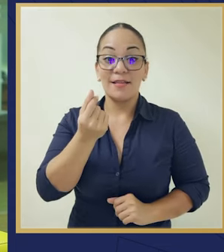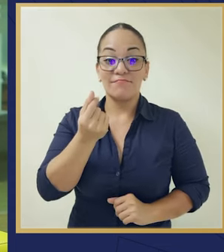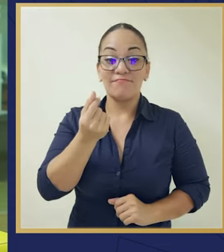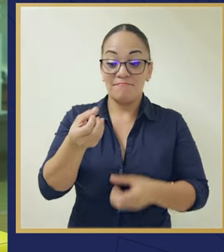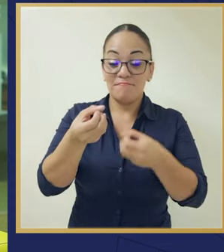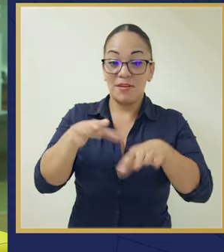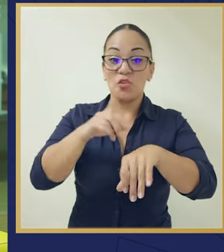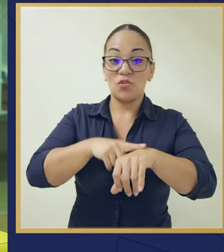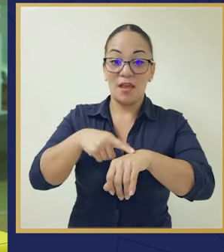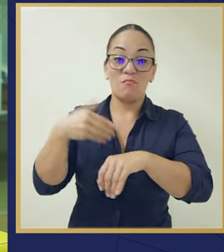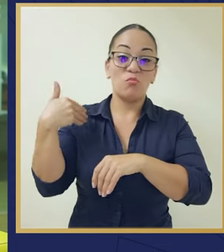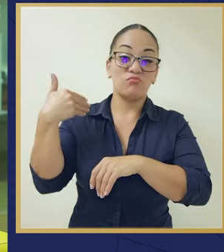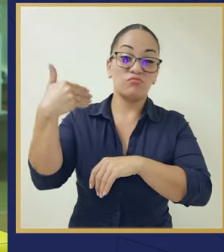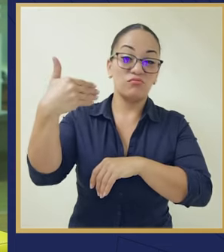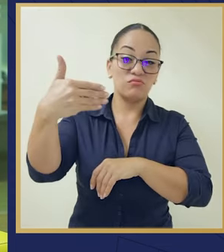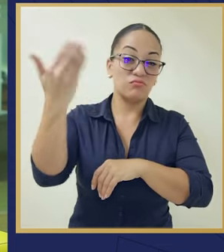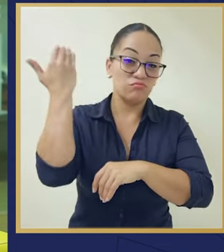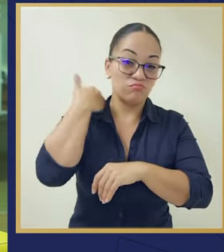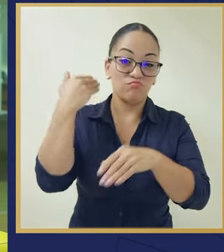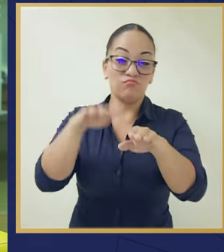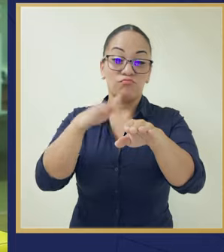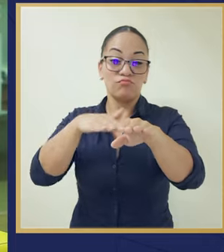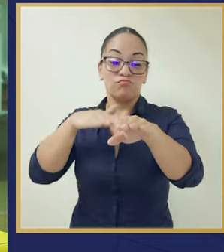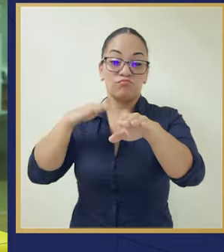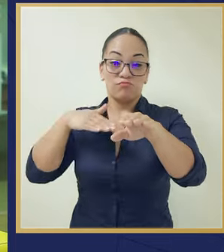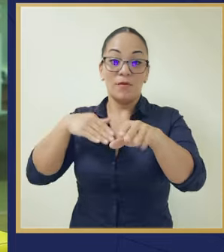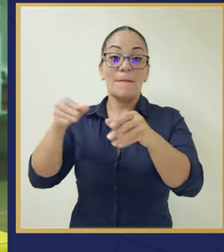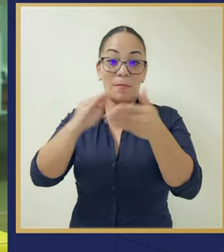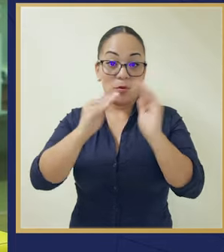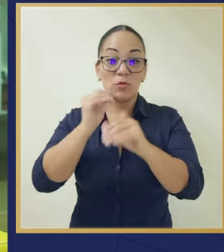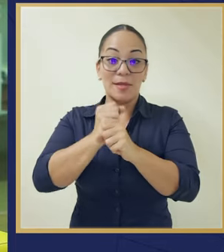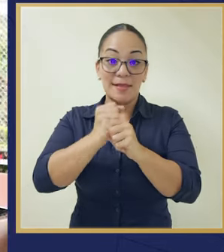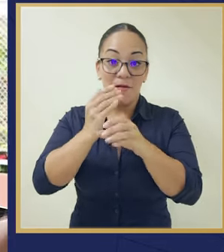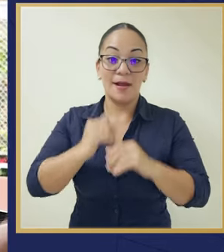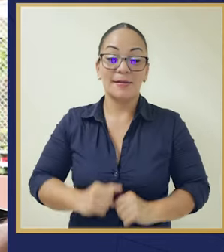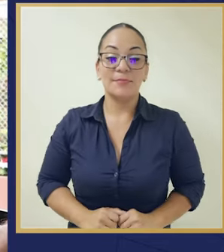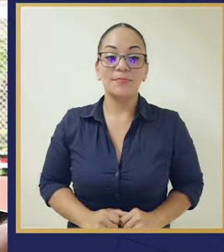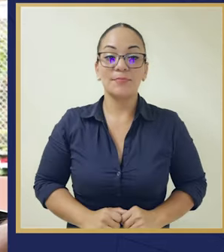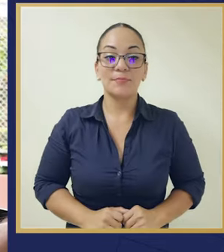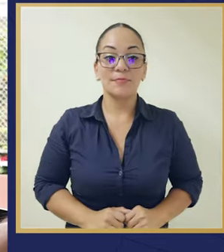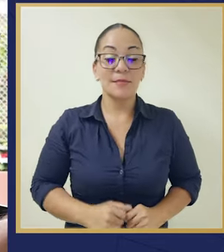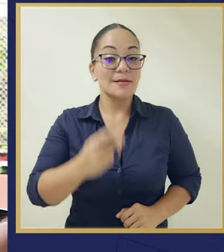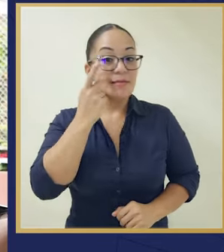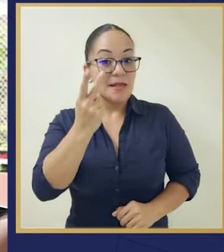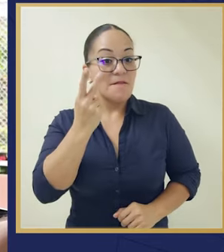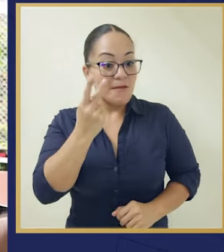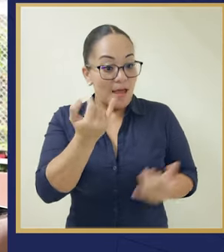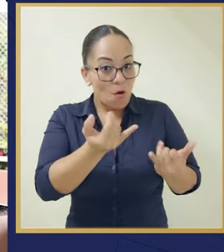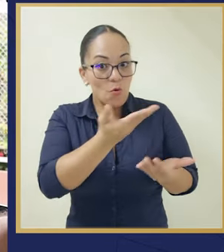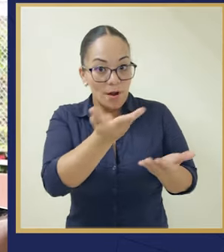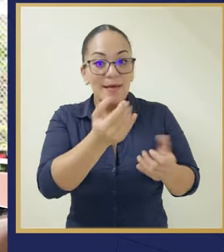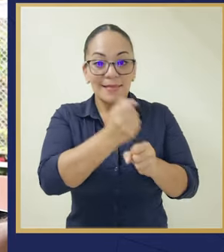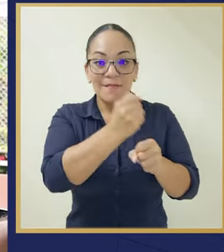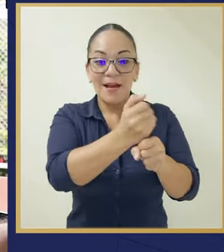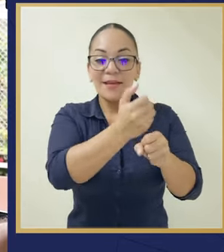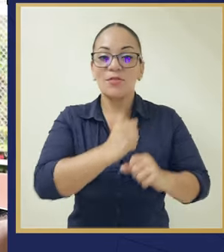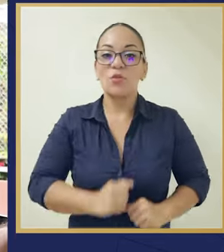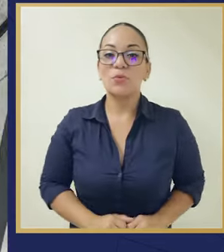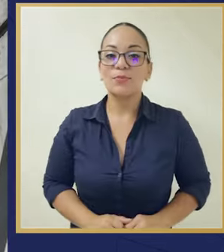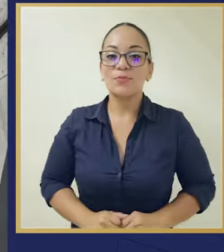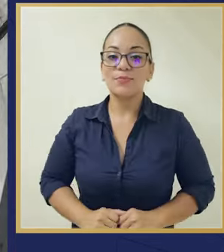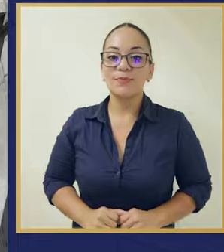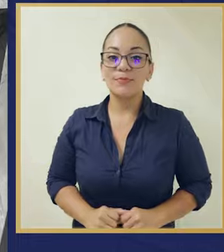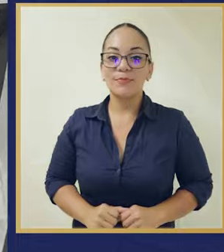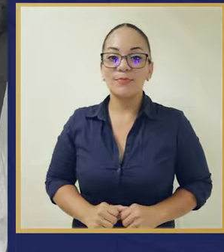tiempo perdido en congestionamientos viables para la población trabajadora. Pero se ve que están trabajando, ¿verdad?